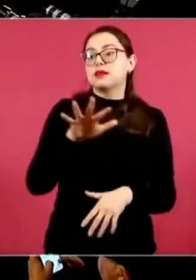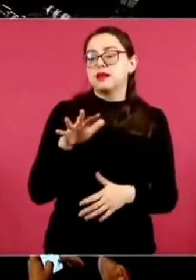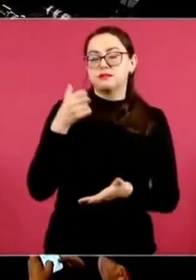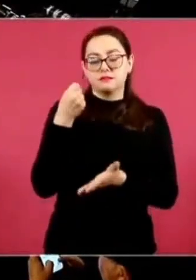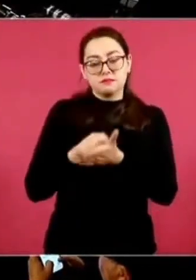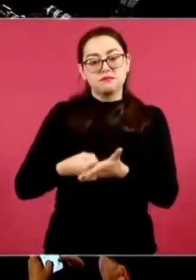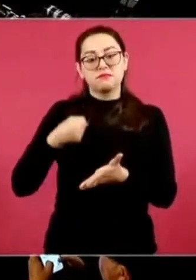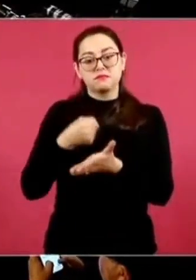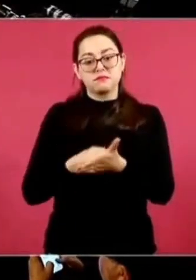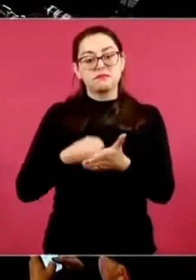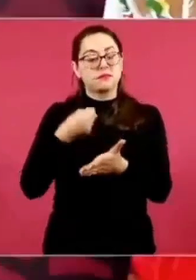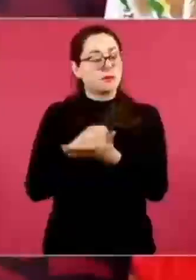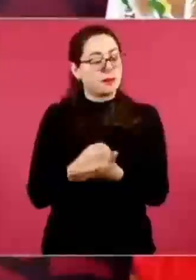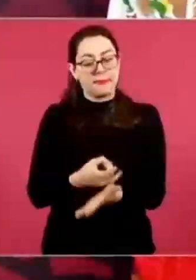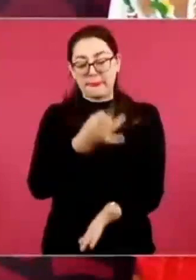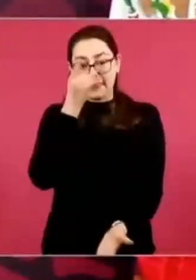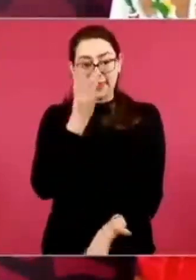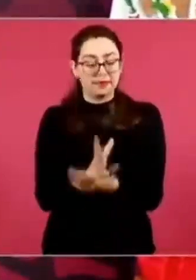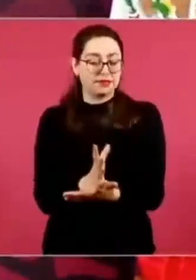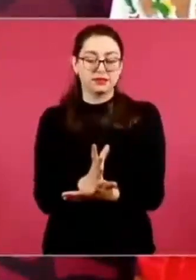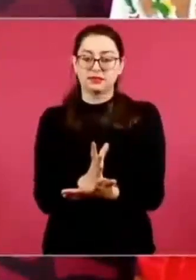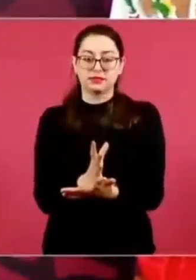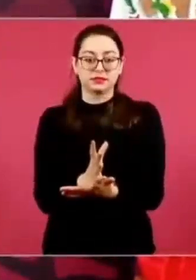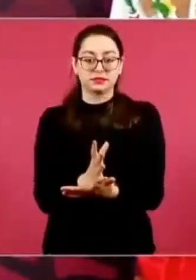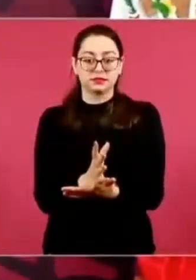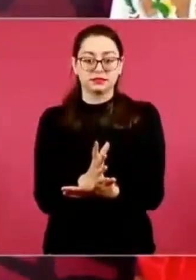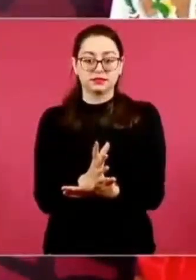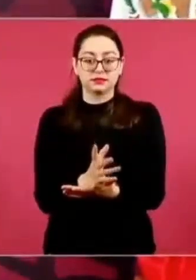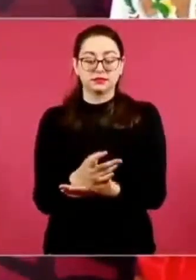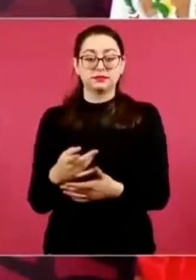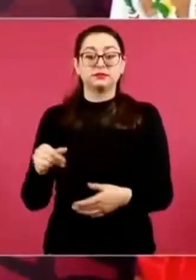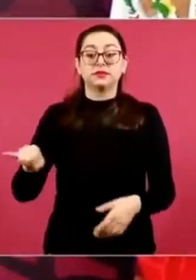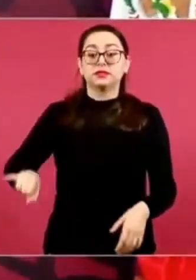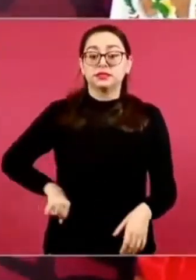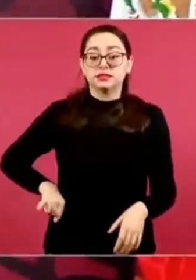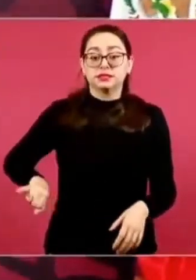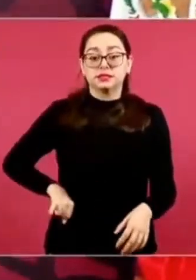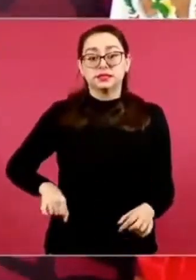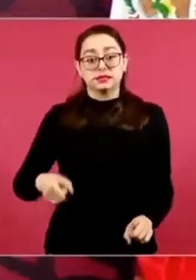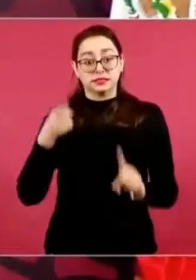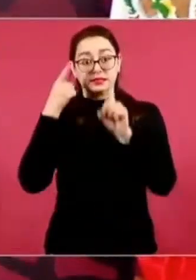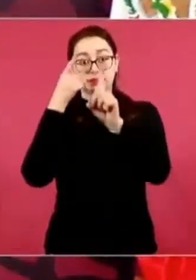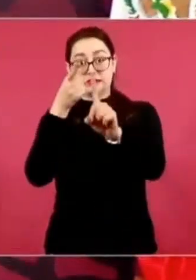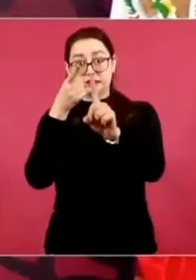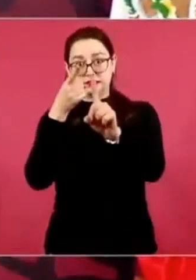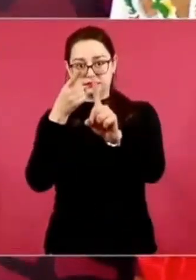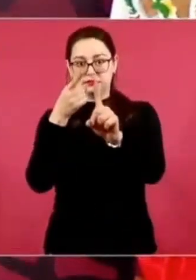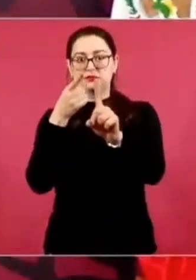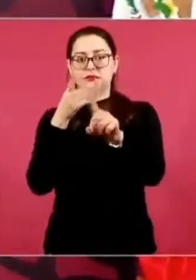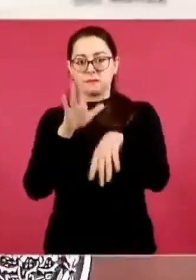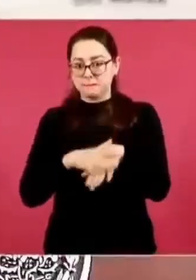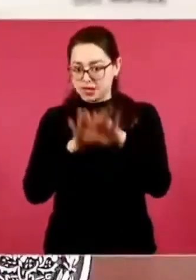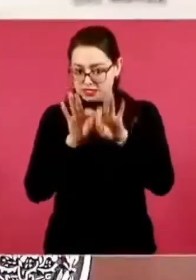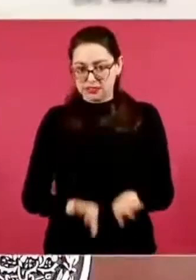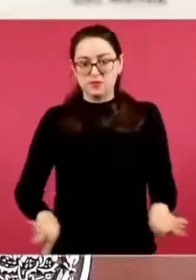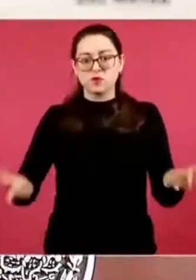simples instrumentos de lucha. lo que interesa son las causas, lo que importa